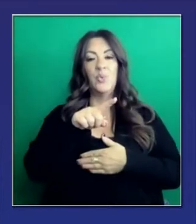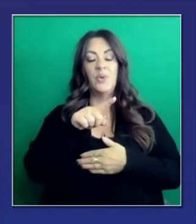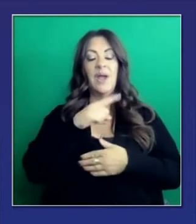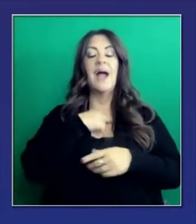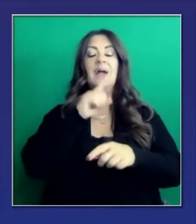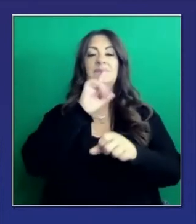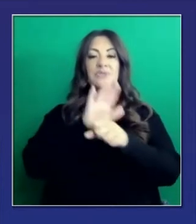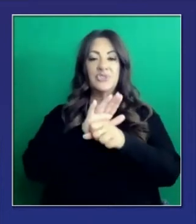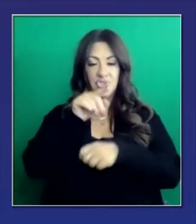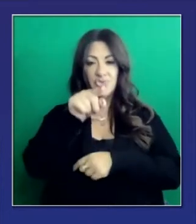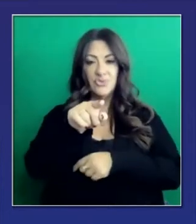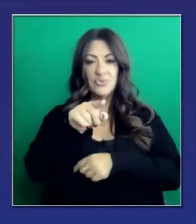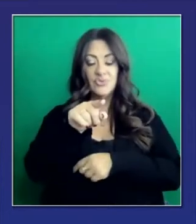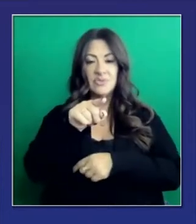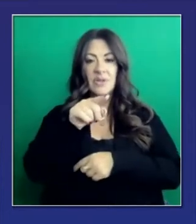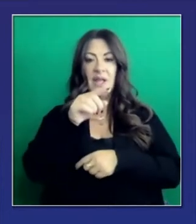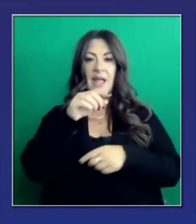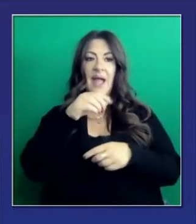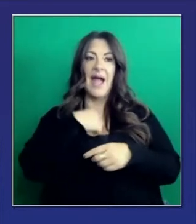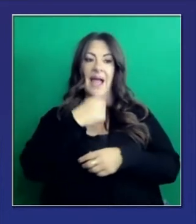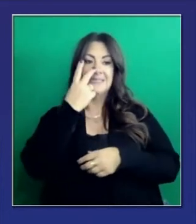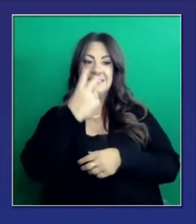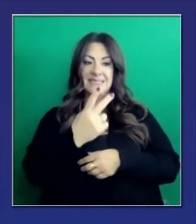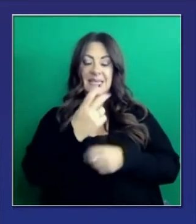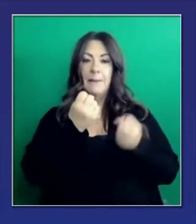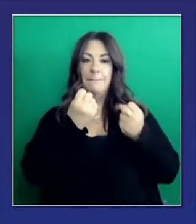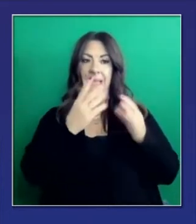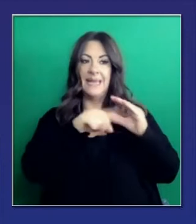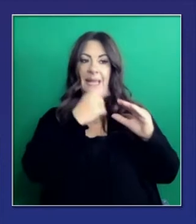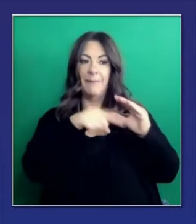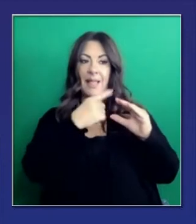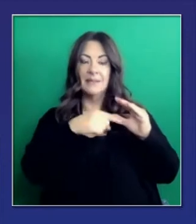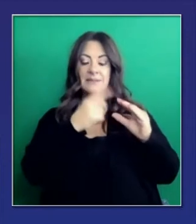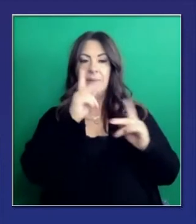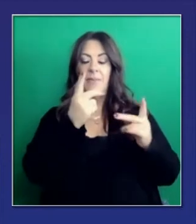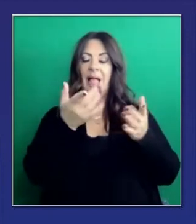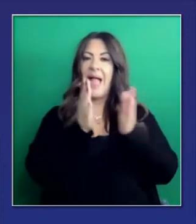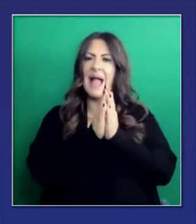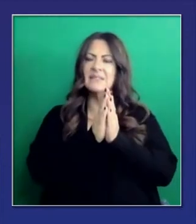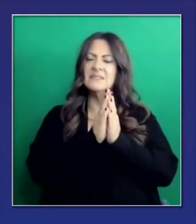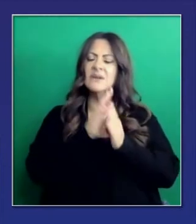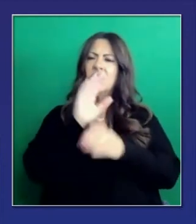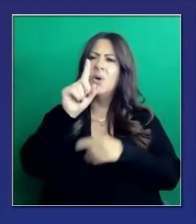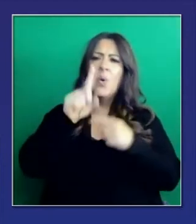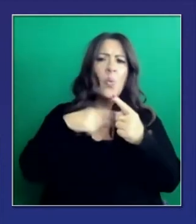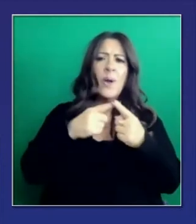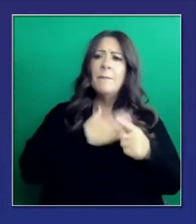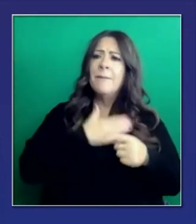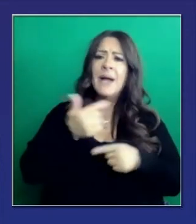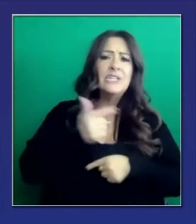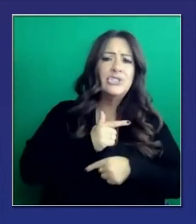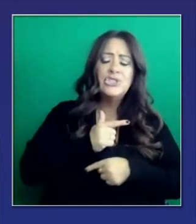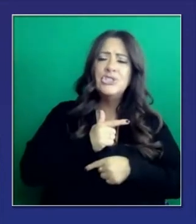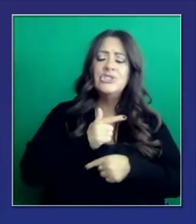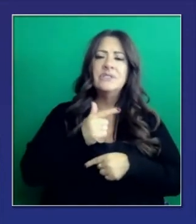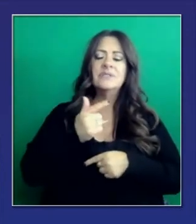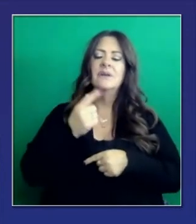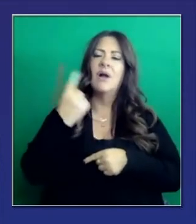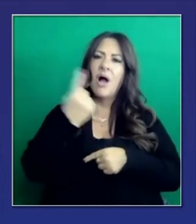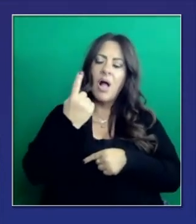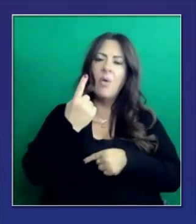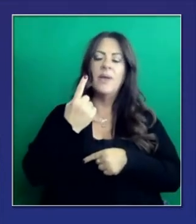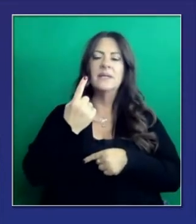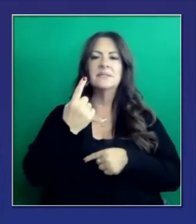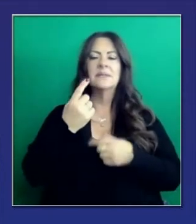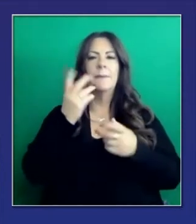les aseguro que eso lo veo yo con frecuencia en mi correo electrónico. La gente me llama, me pregunta, ¿cuándo es mi número? ¿Cuándo es mi turno? Tengo